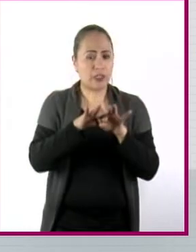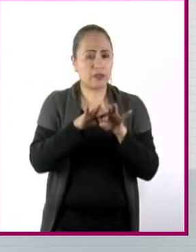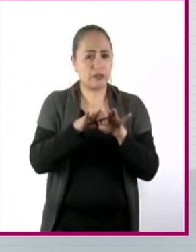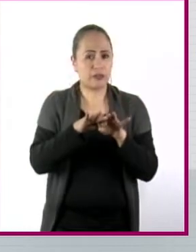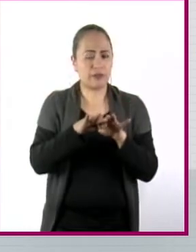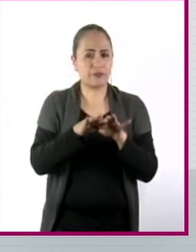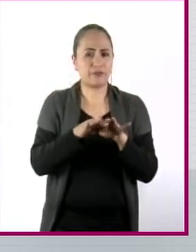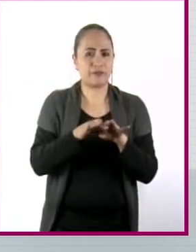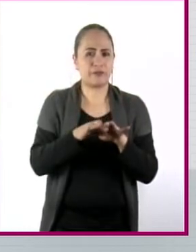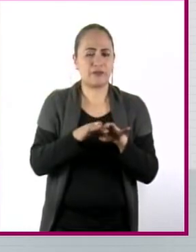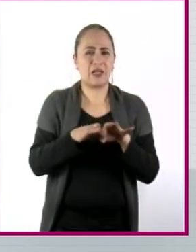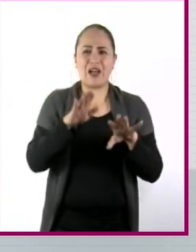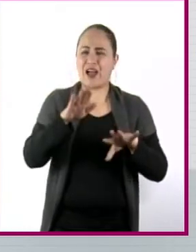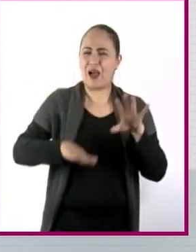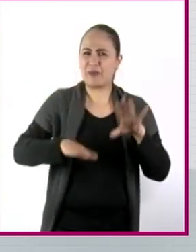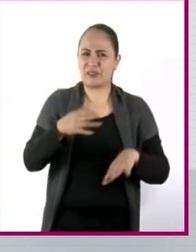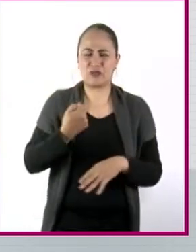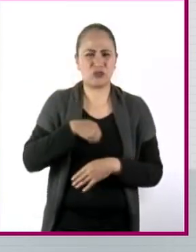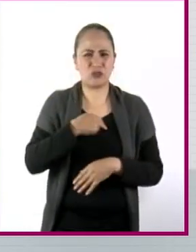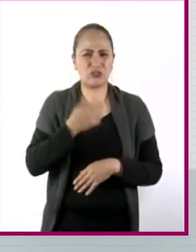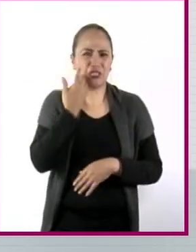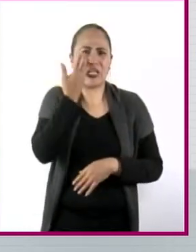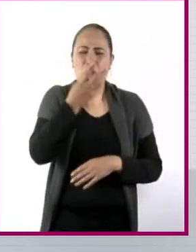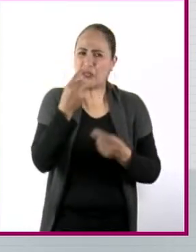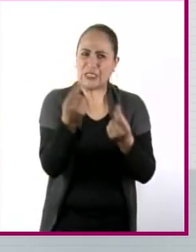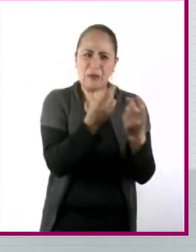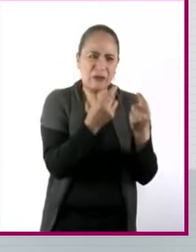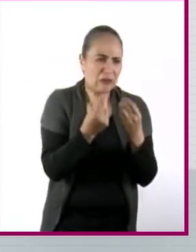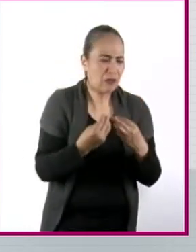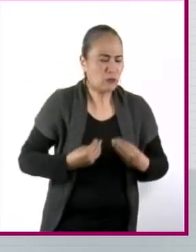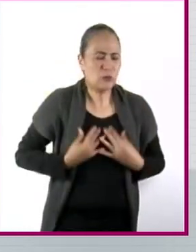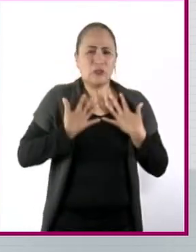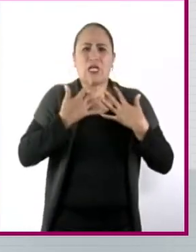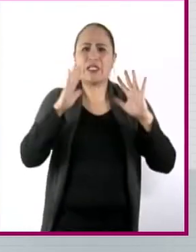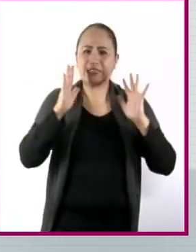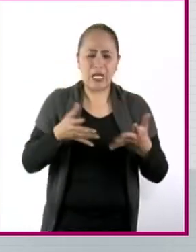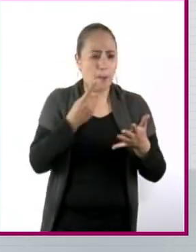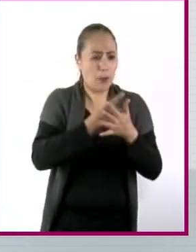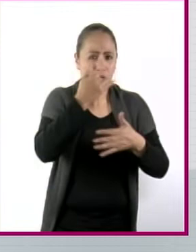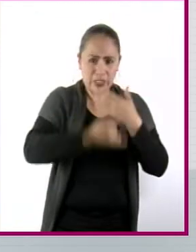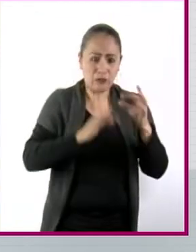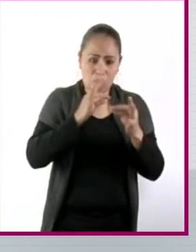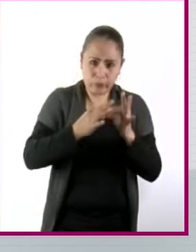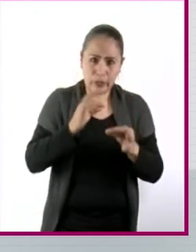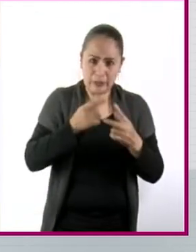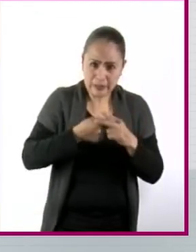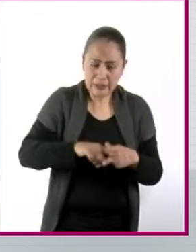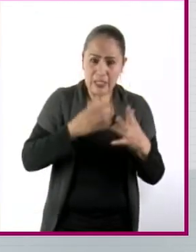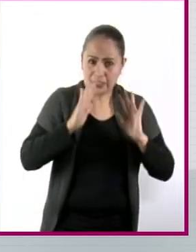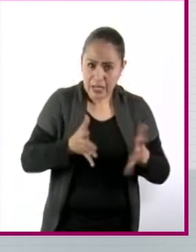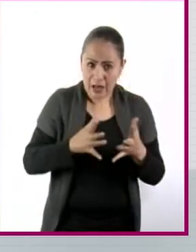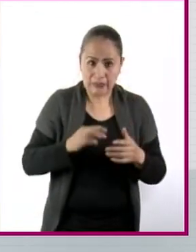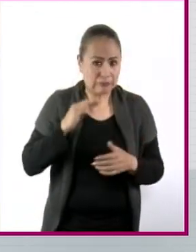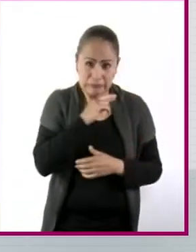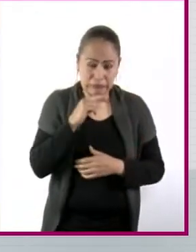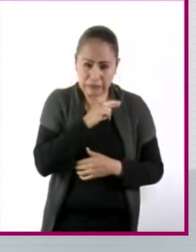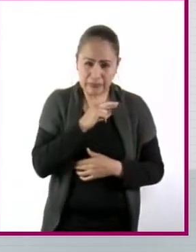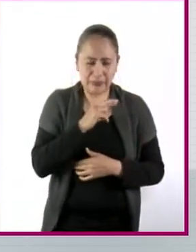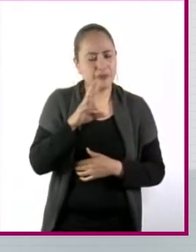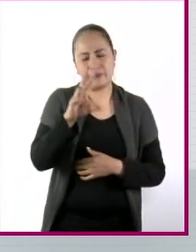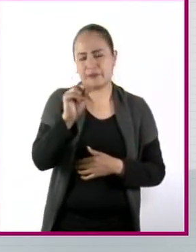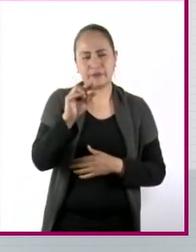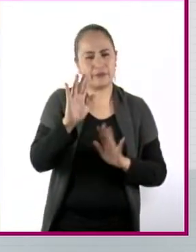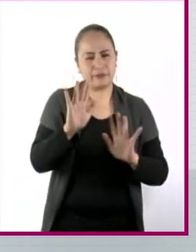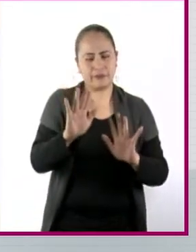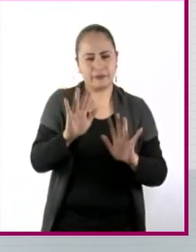muy eufóricos por querer que al otro día ya esté todo listo y que el proyecto ya esté marchando. Creo que justo lo más importante